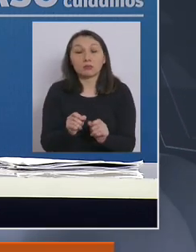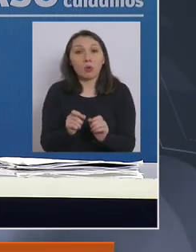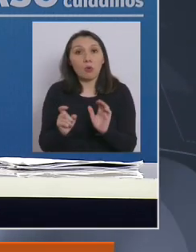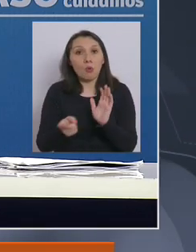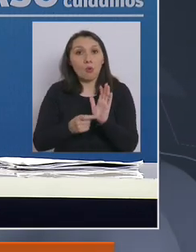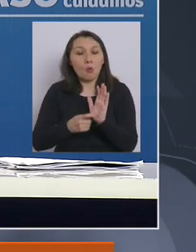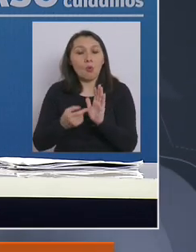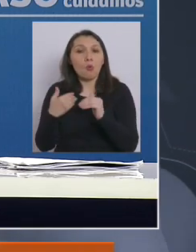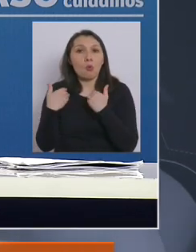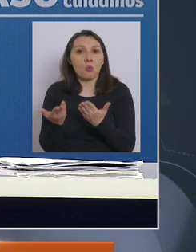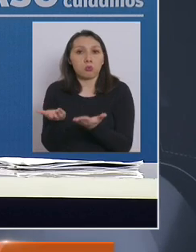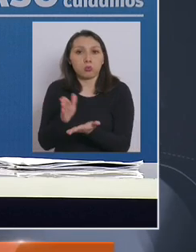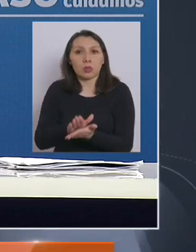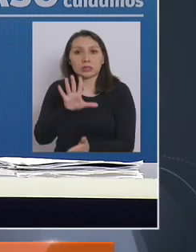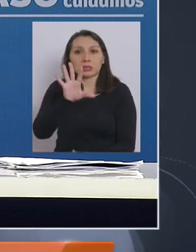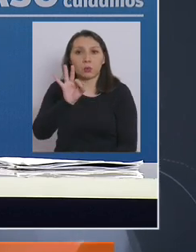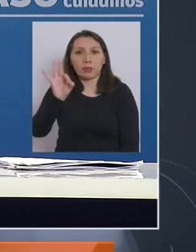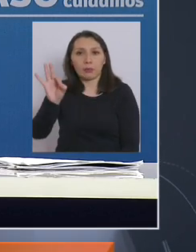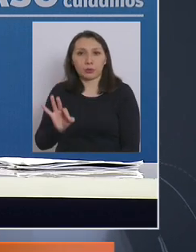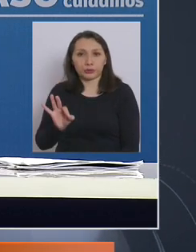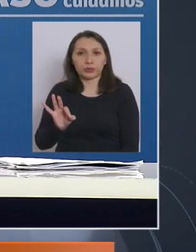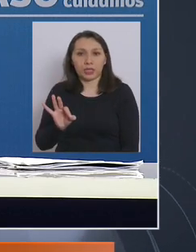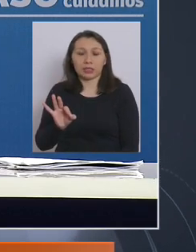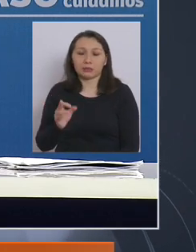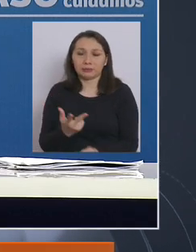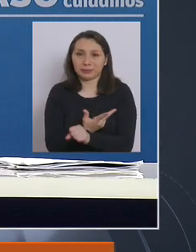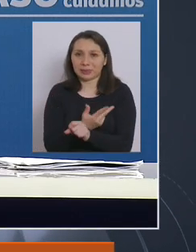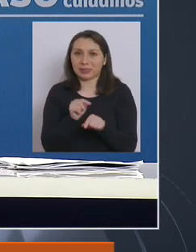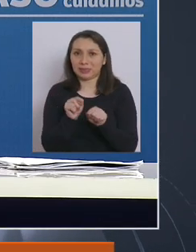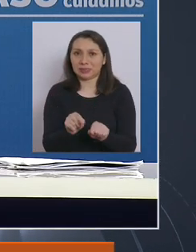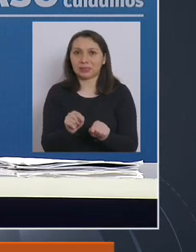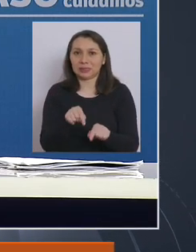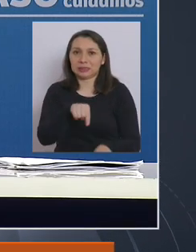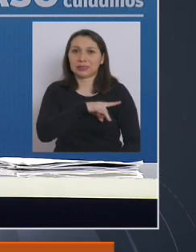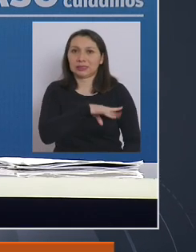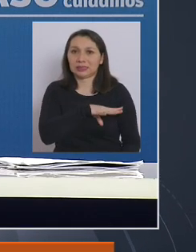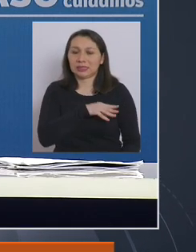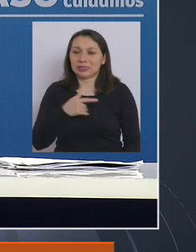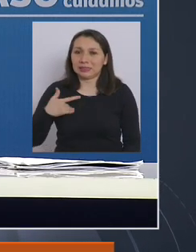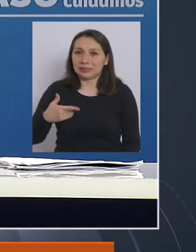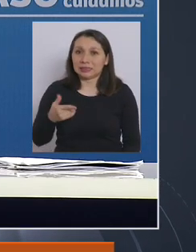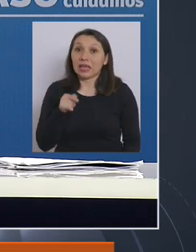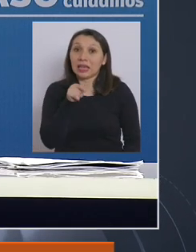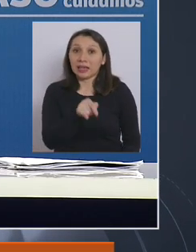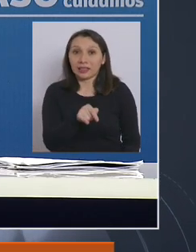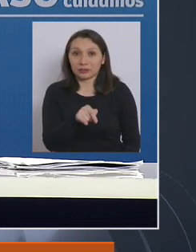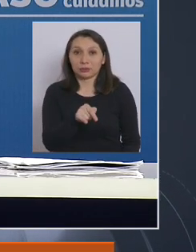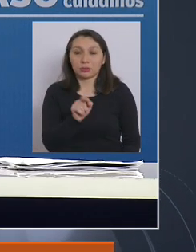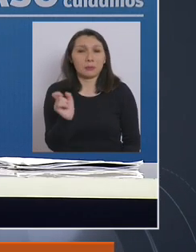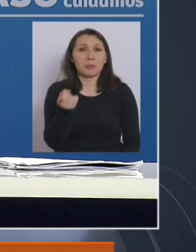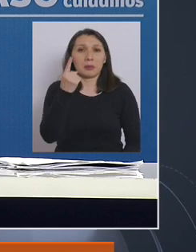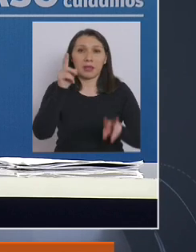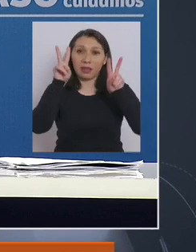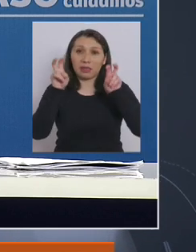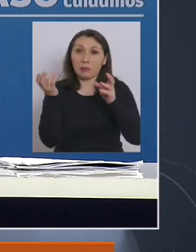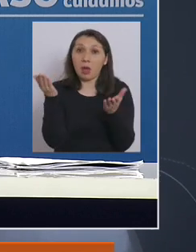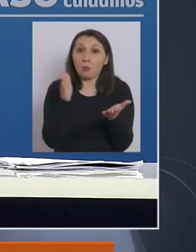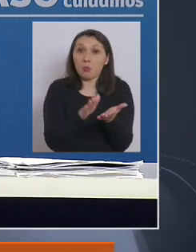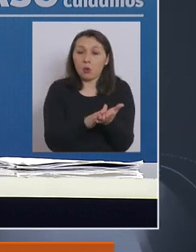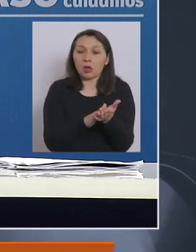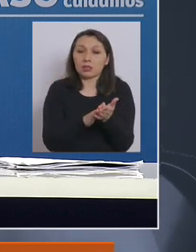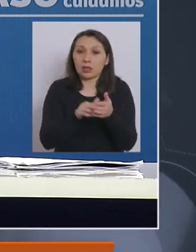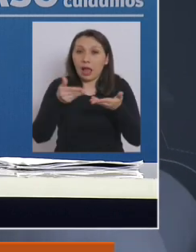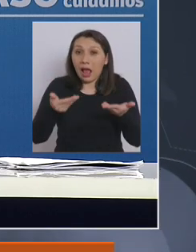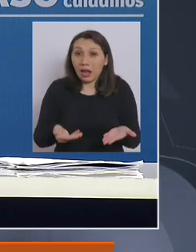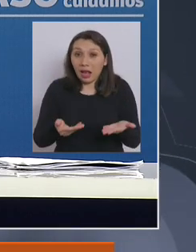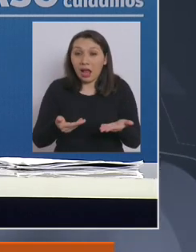letalidad del 50% desgraciadamente en Chile y esa va a ser la primera causa de muerte y